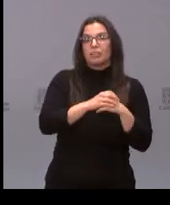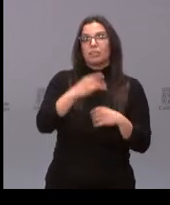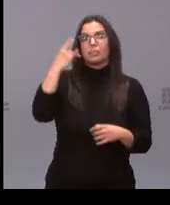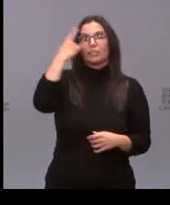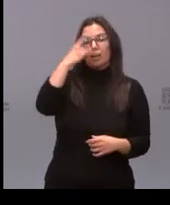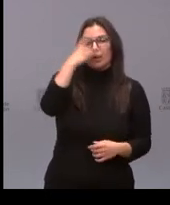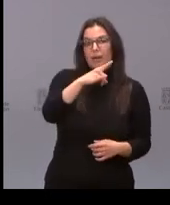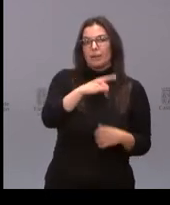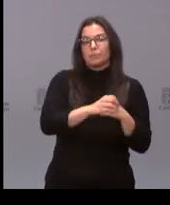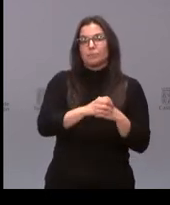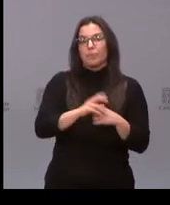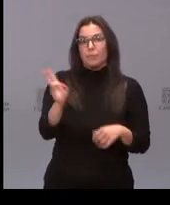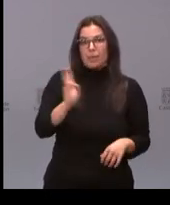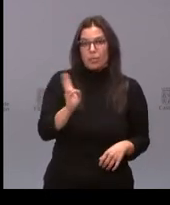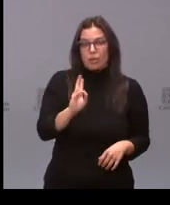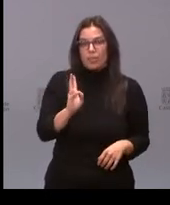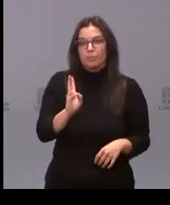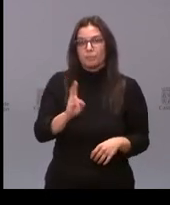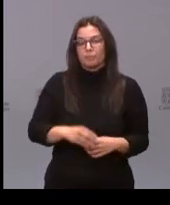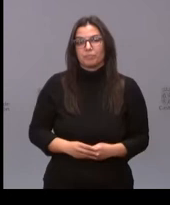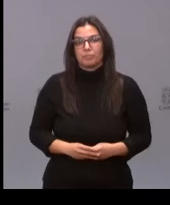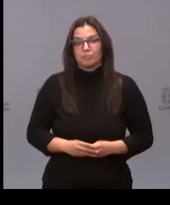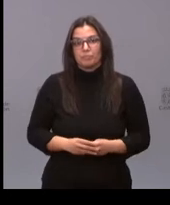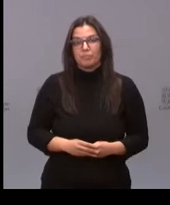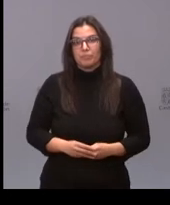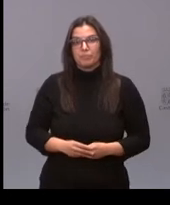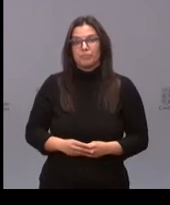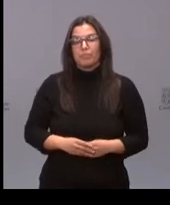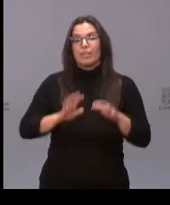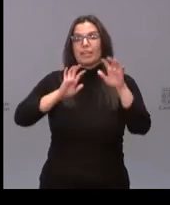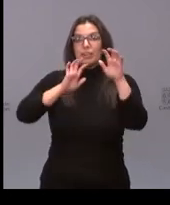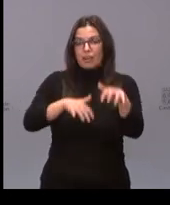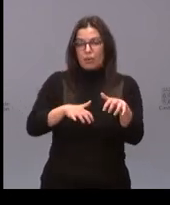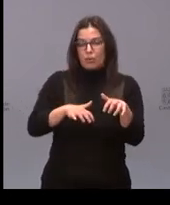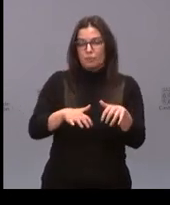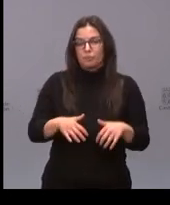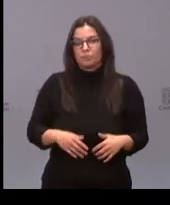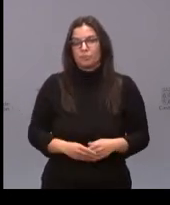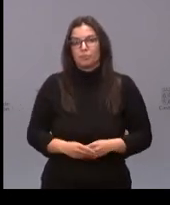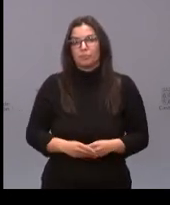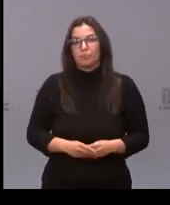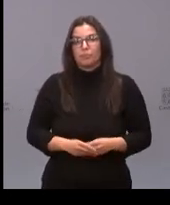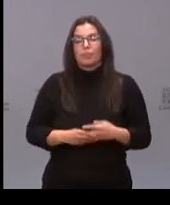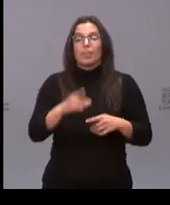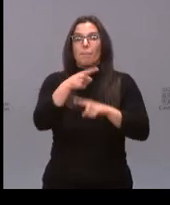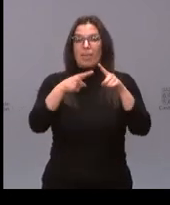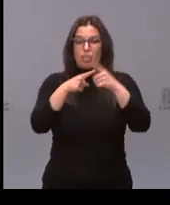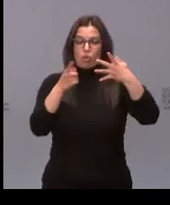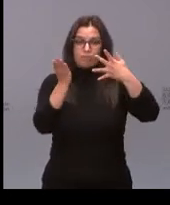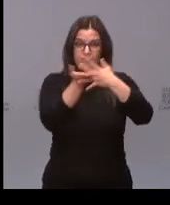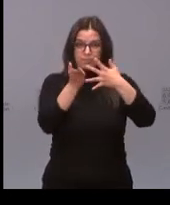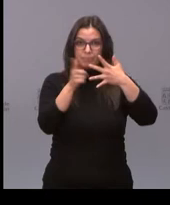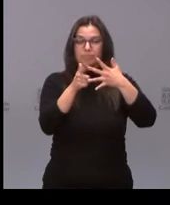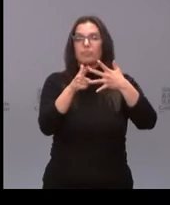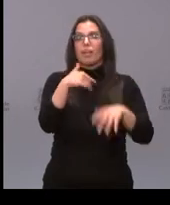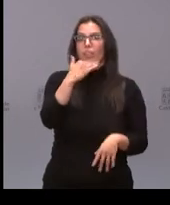205, Valladolid, 169, León, 161. Y en riesgo medio, Zamora con